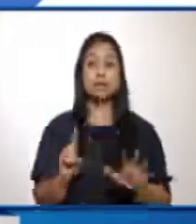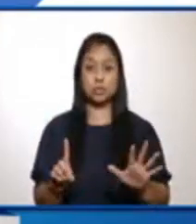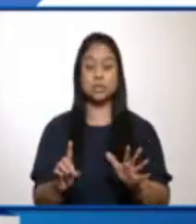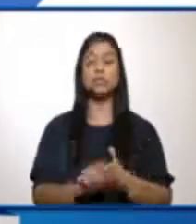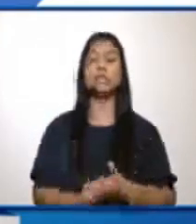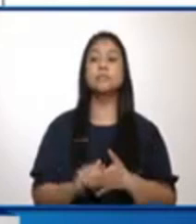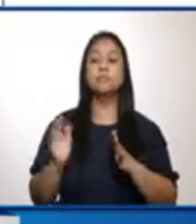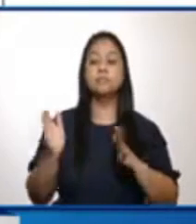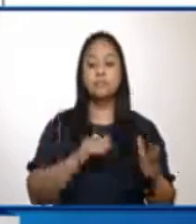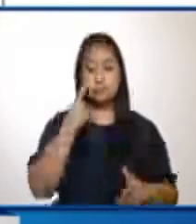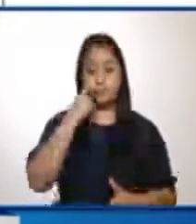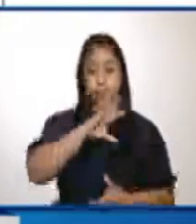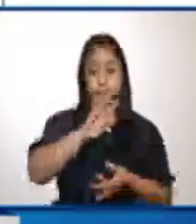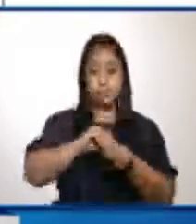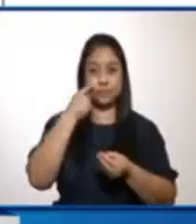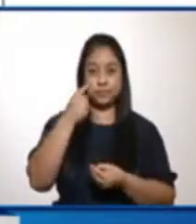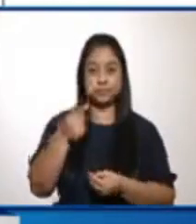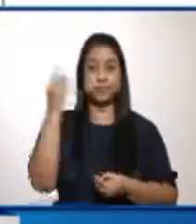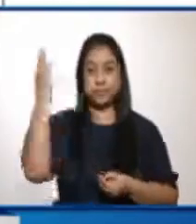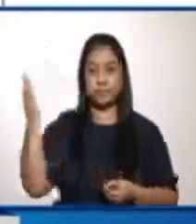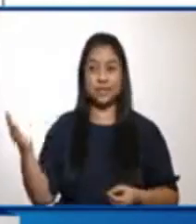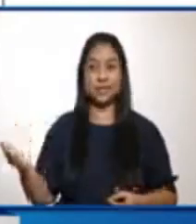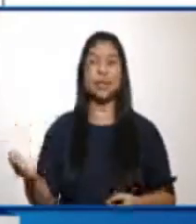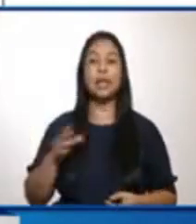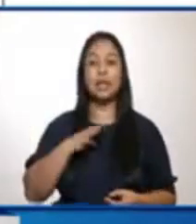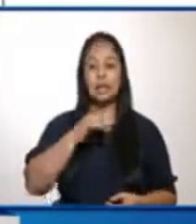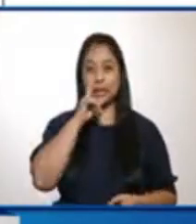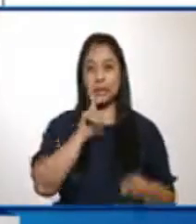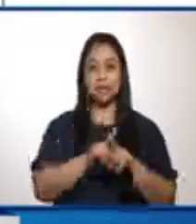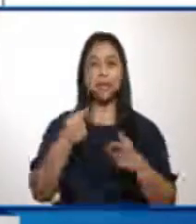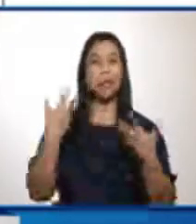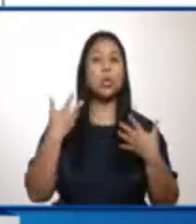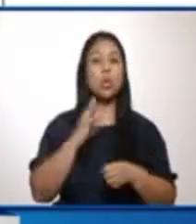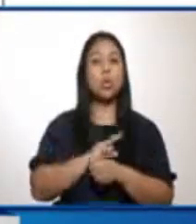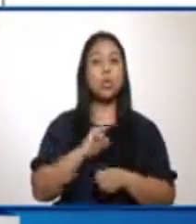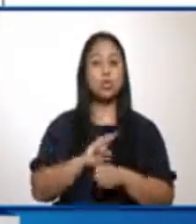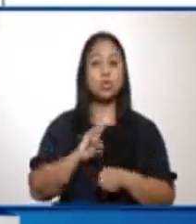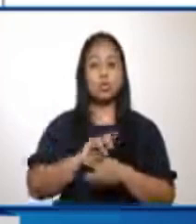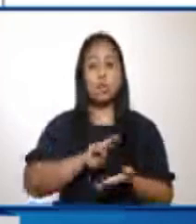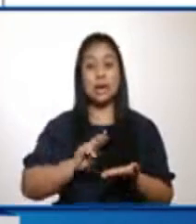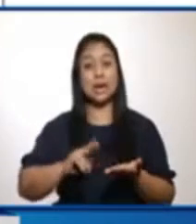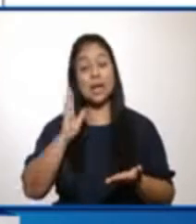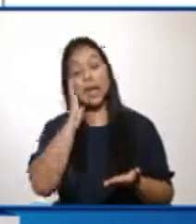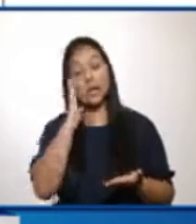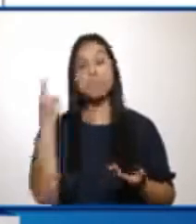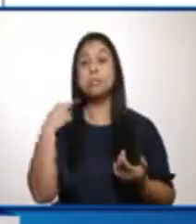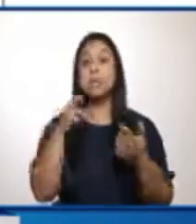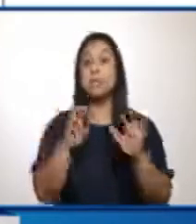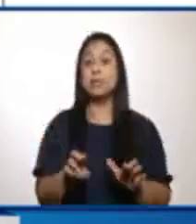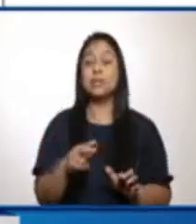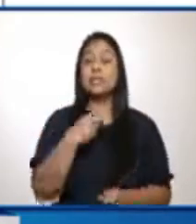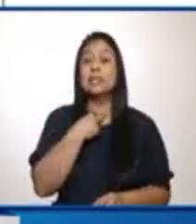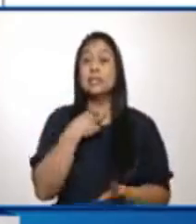aquí se refleja la ocupación de camas en las áreas para pacientes severos. Aquí